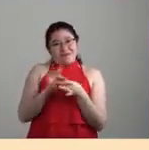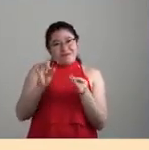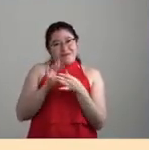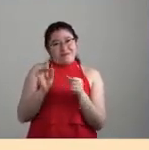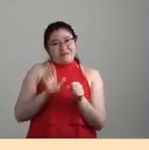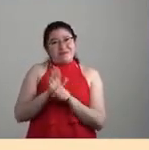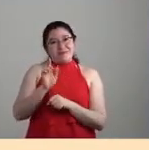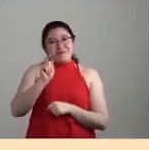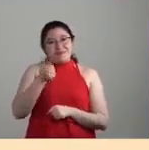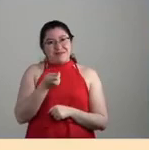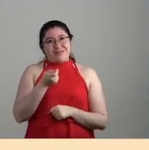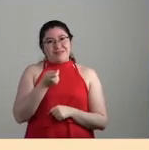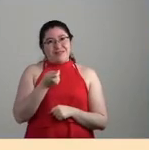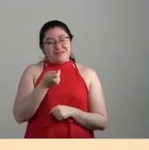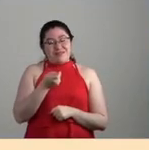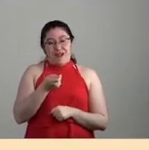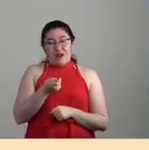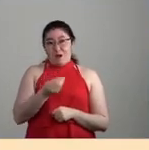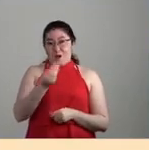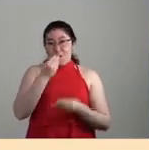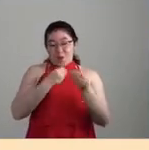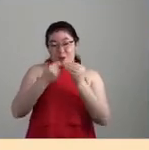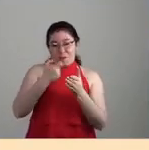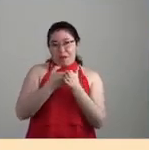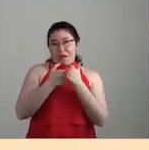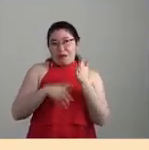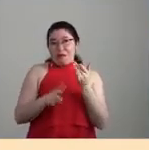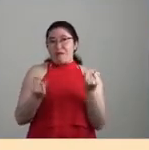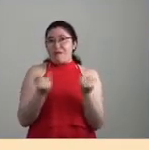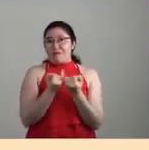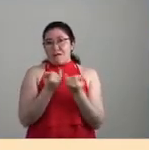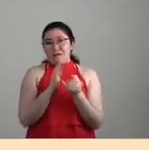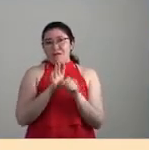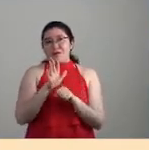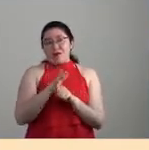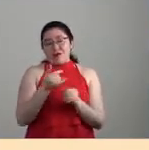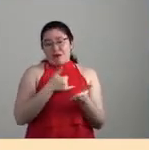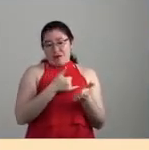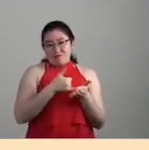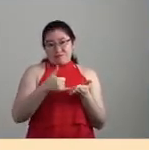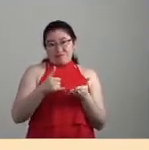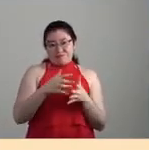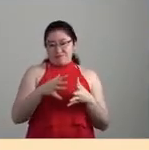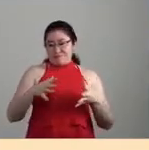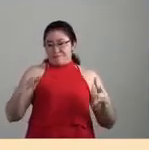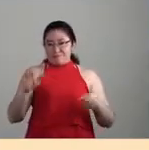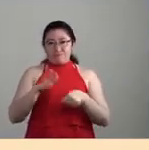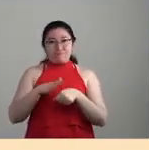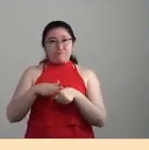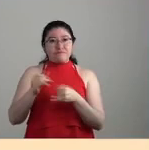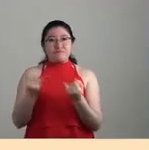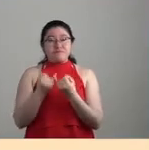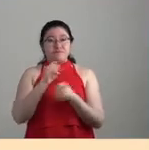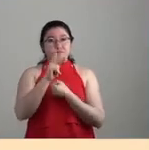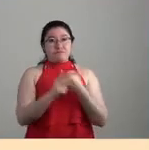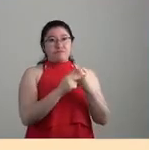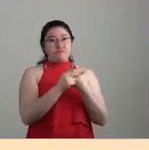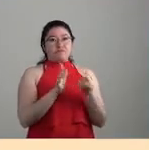necesidad de obtener alimentos baratos de nuevo por esa expansión de la frontera agrícola en países